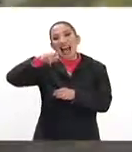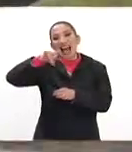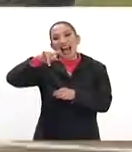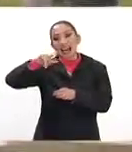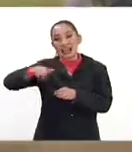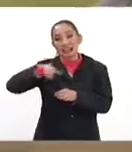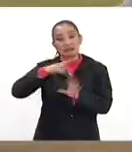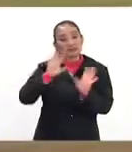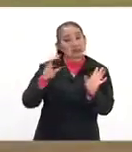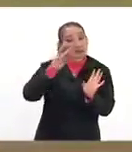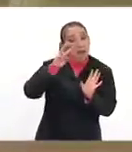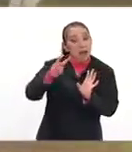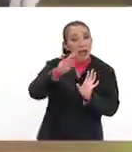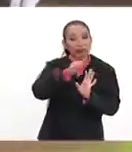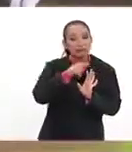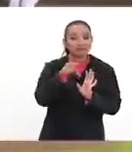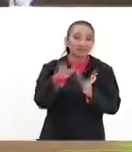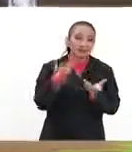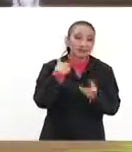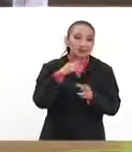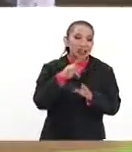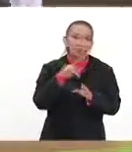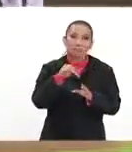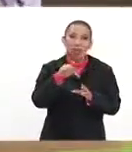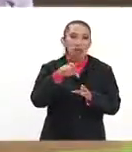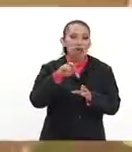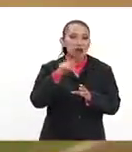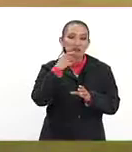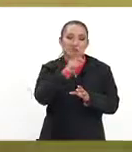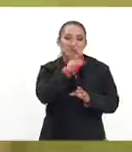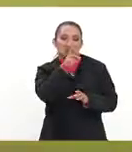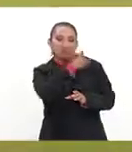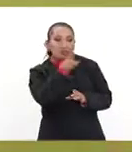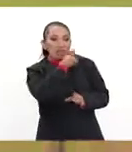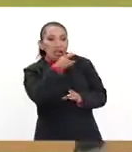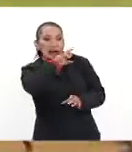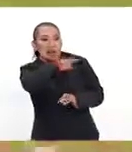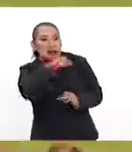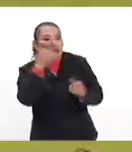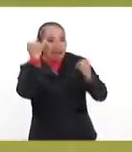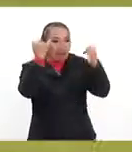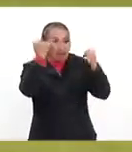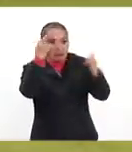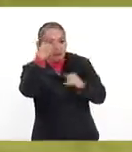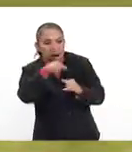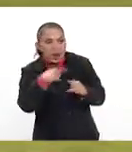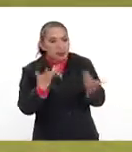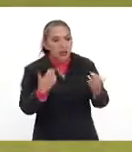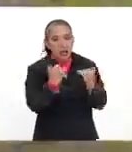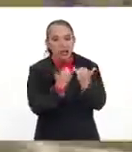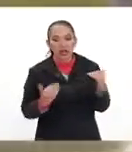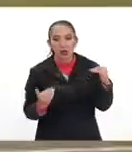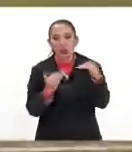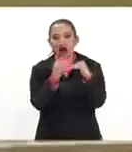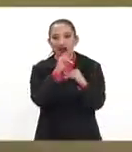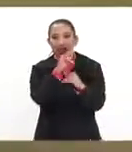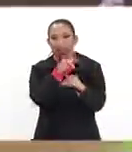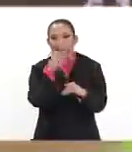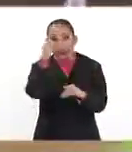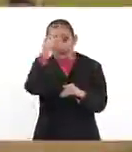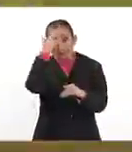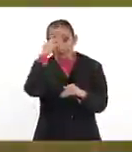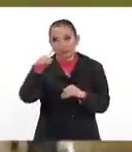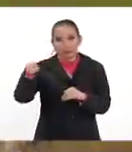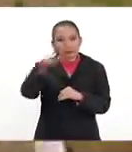a favor el conjunto de Tomateros. Así que Mexicali tendrá que responder y responder rápido para lograr empatar la serie. Recordamos que son